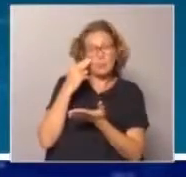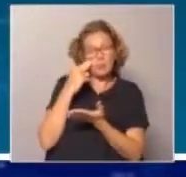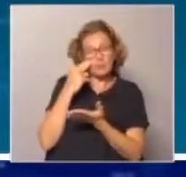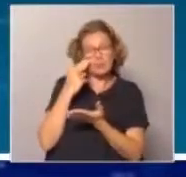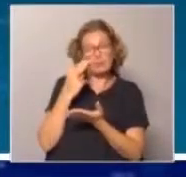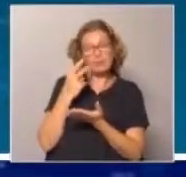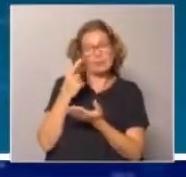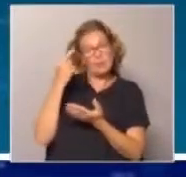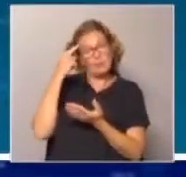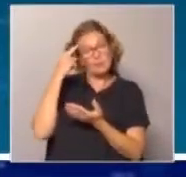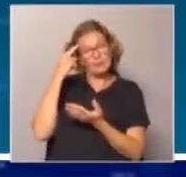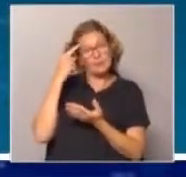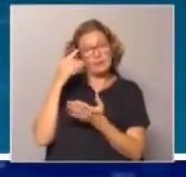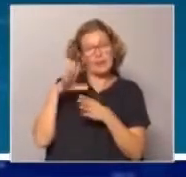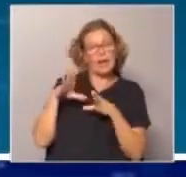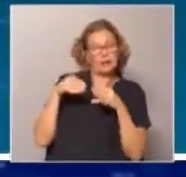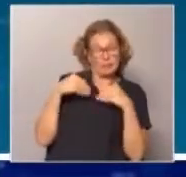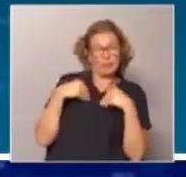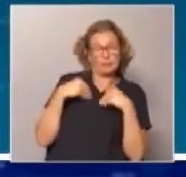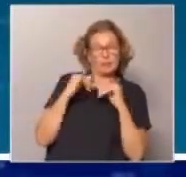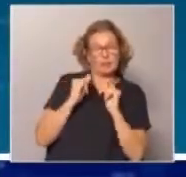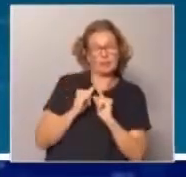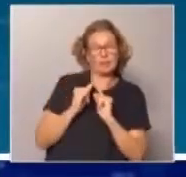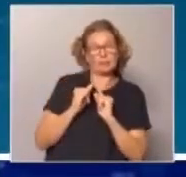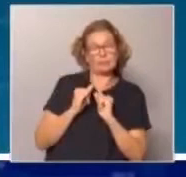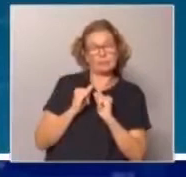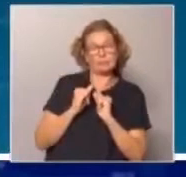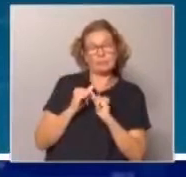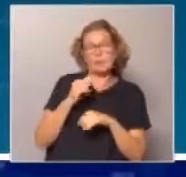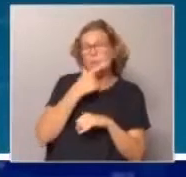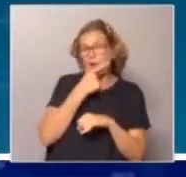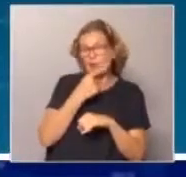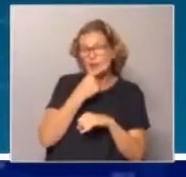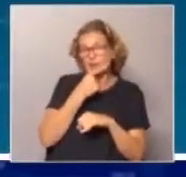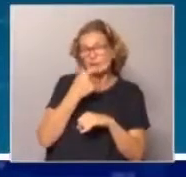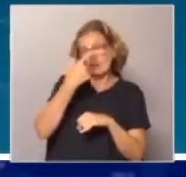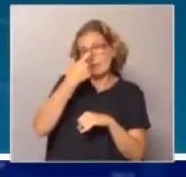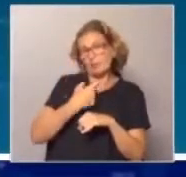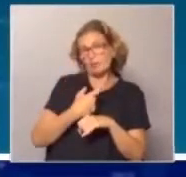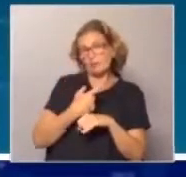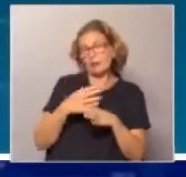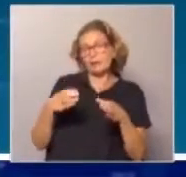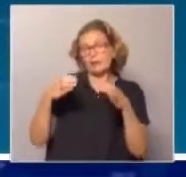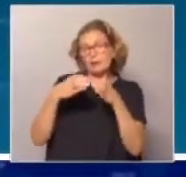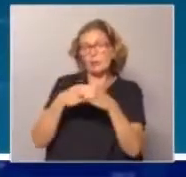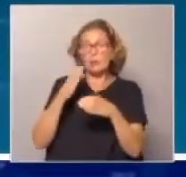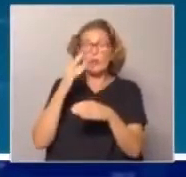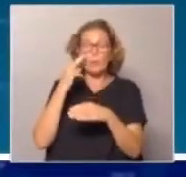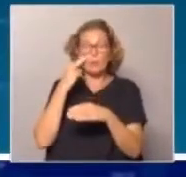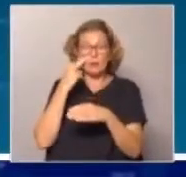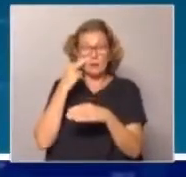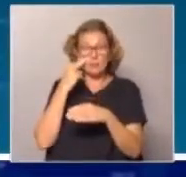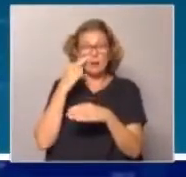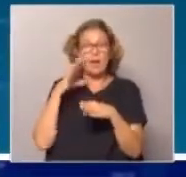tienden a adherirse con mayor facilidad. Las personas en general que están en grupos de riesgo también